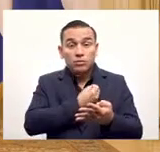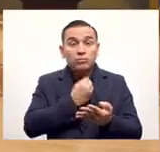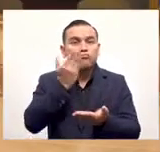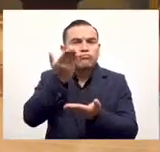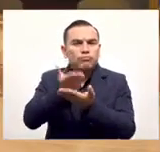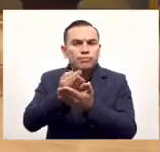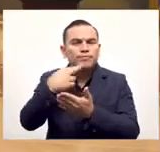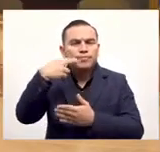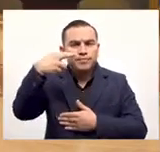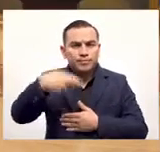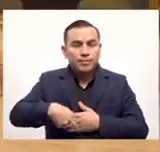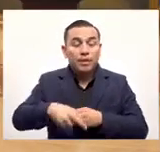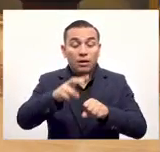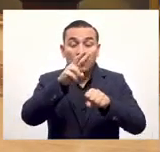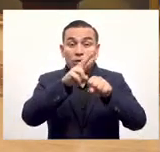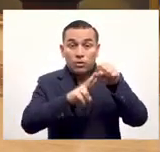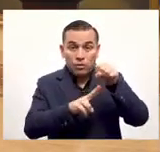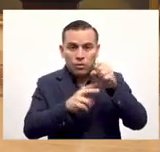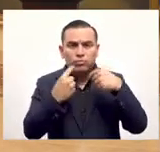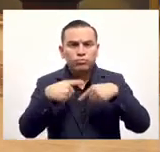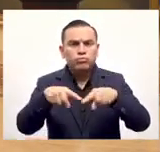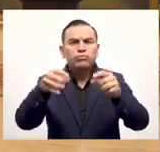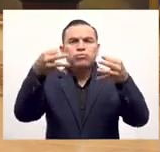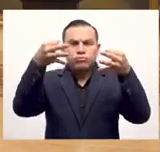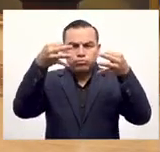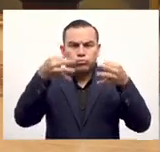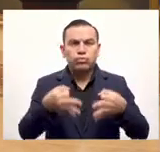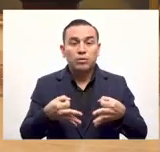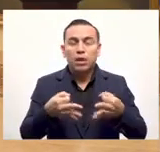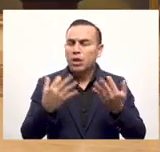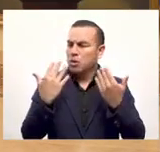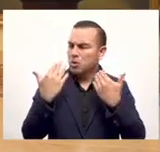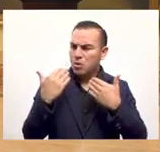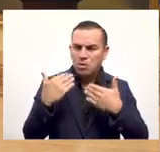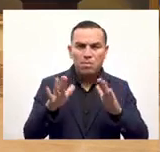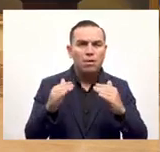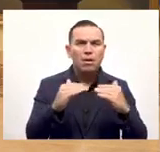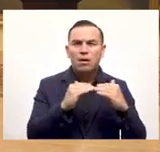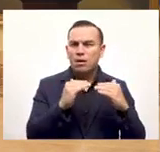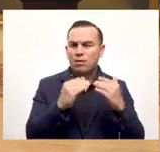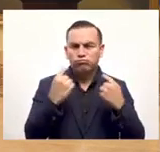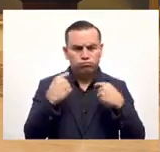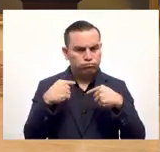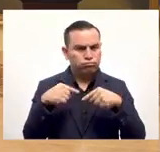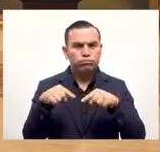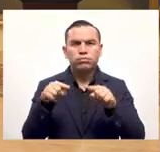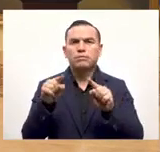prometemos. Así que el dólar seguirá siendo una moneda de curso legal totalmente normal como lo es ahora.